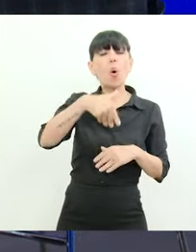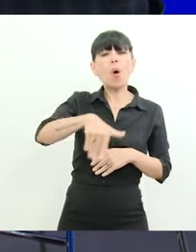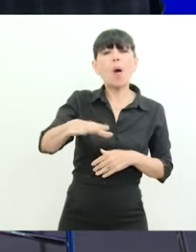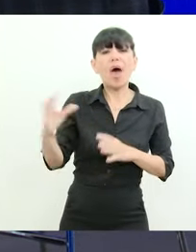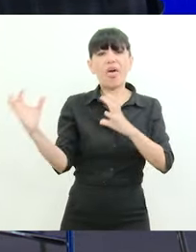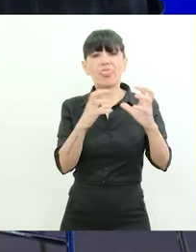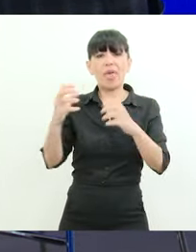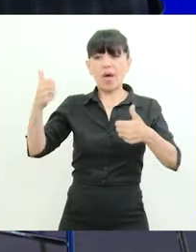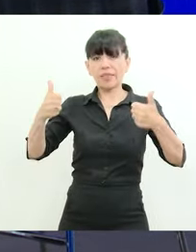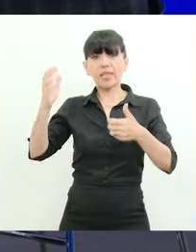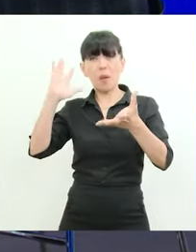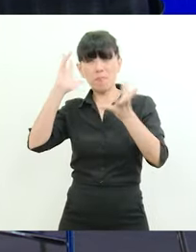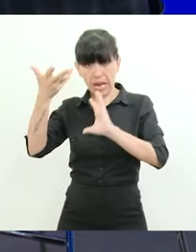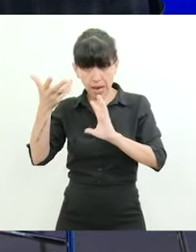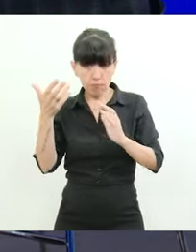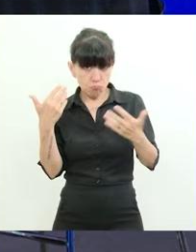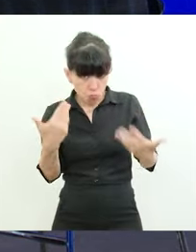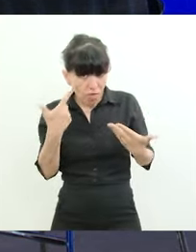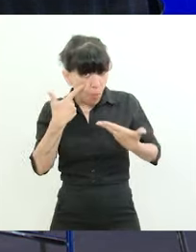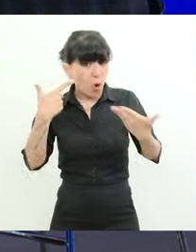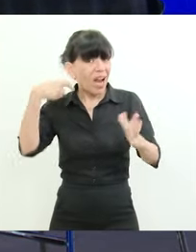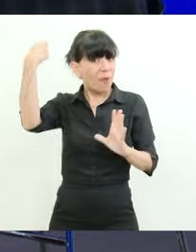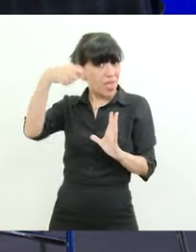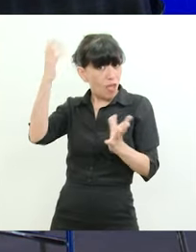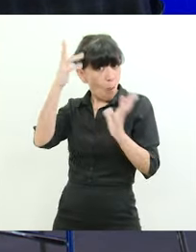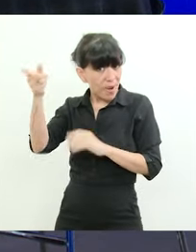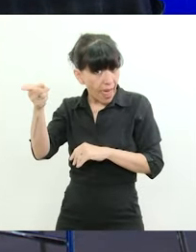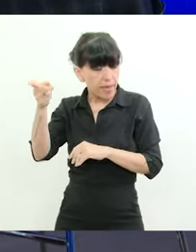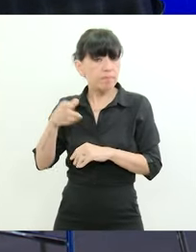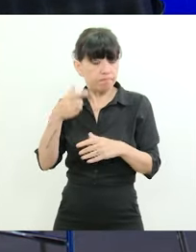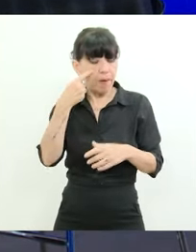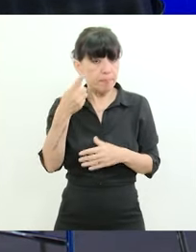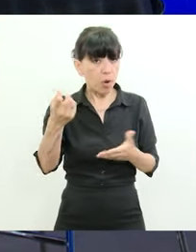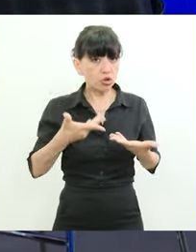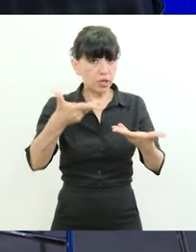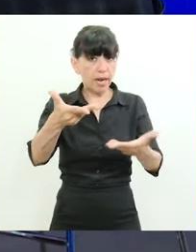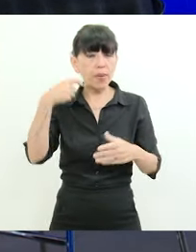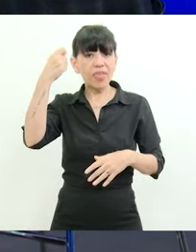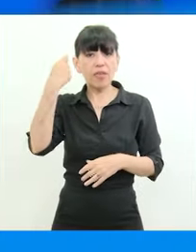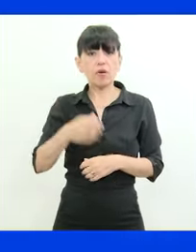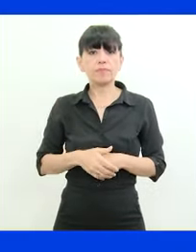con Miley ¿no le molesta si le muestro un tay de Miley en este programa? vamos a la producción a ver este video